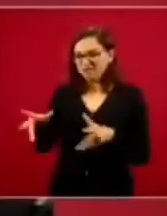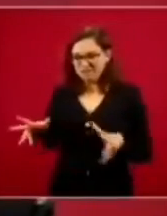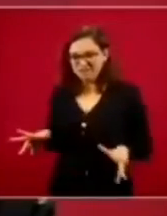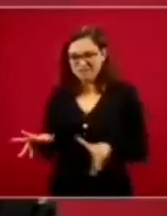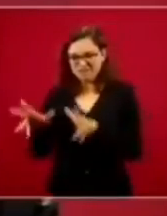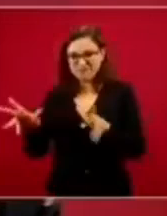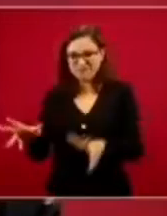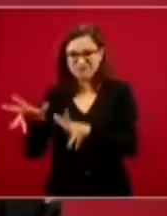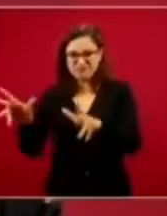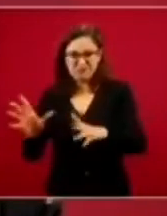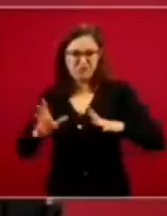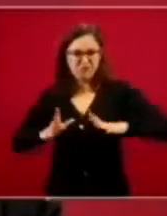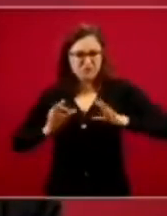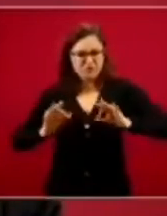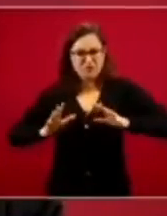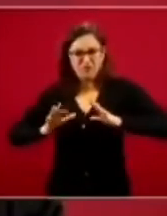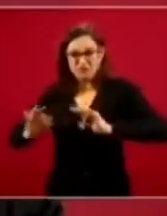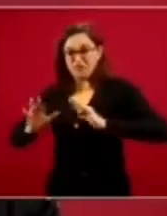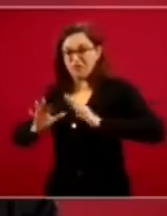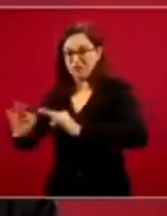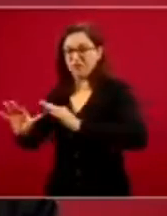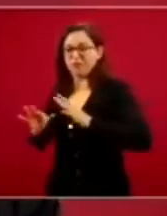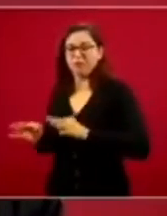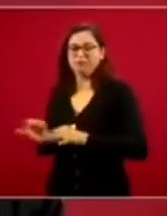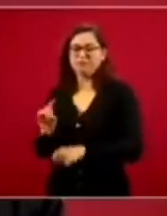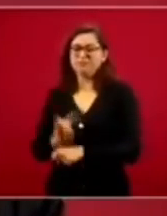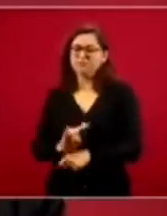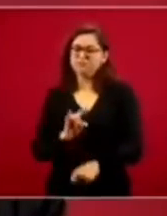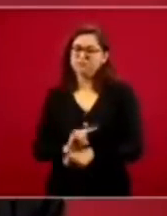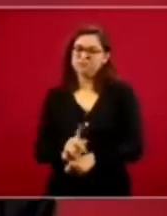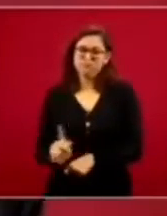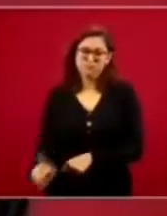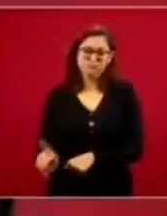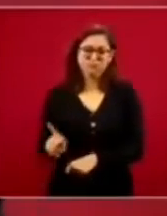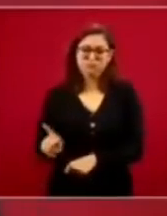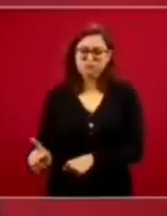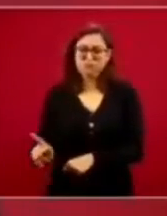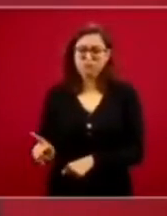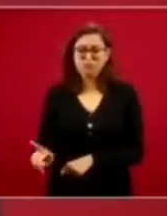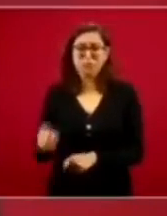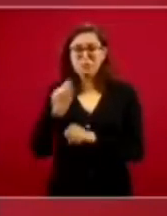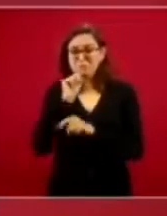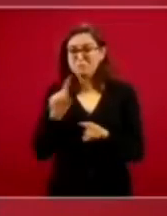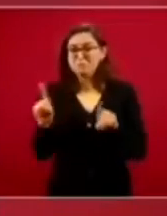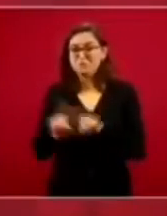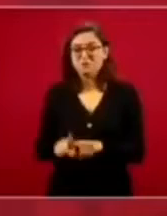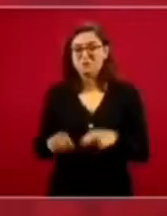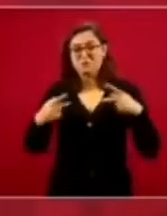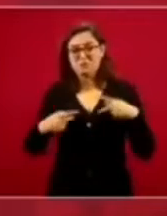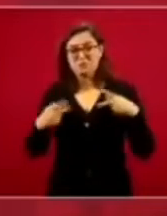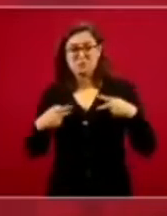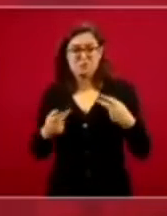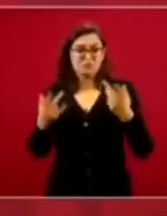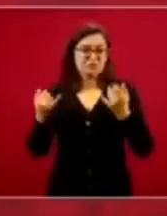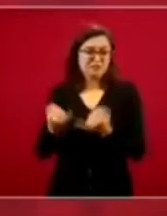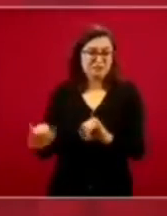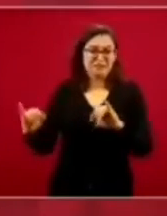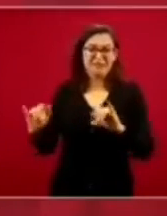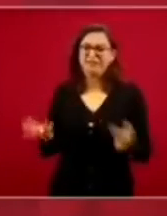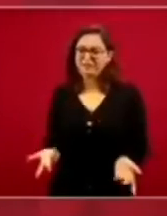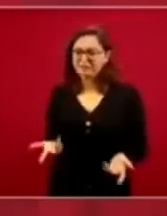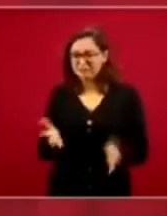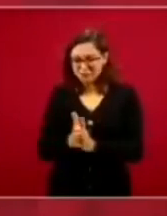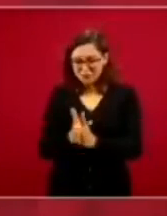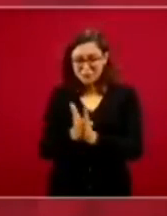durante el periodo neoliberal para simular los independientes. Acuérdense cómo